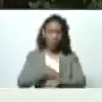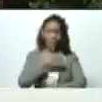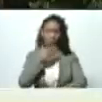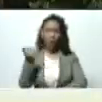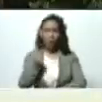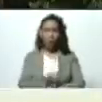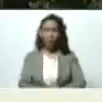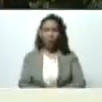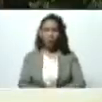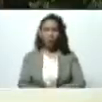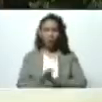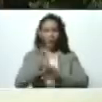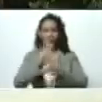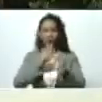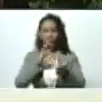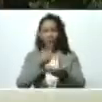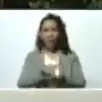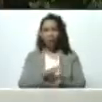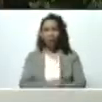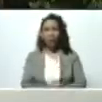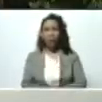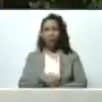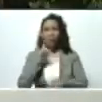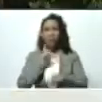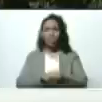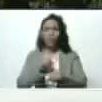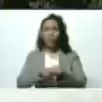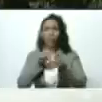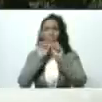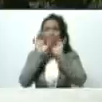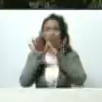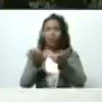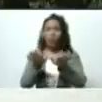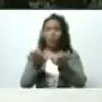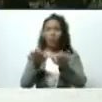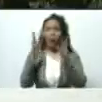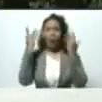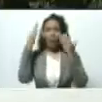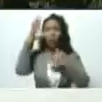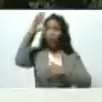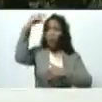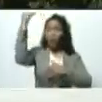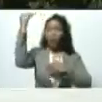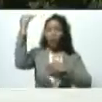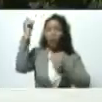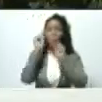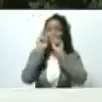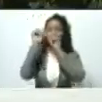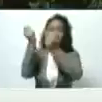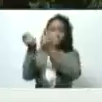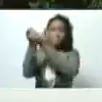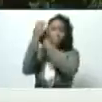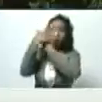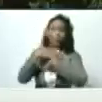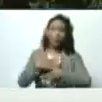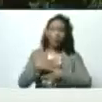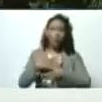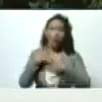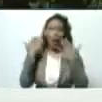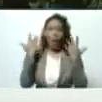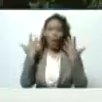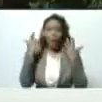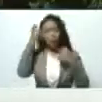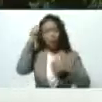están llegando tiempos bendecidos por la mano de Dios y de la mano del pueblo